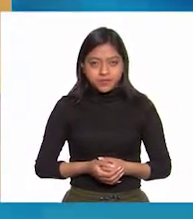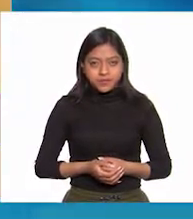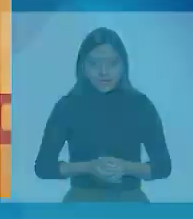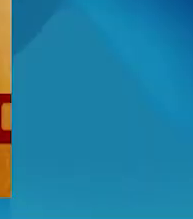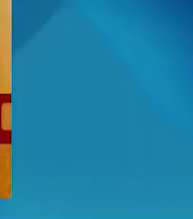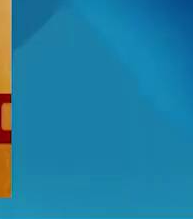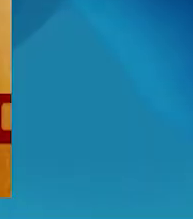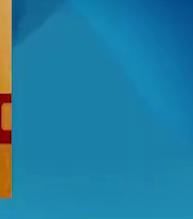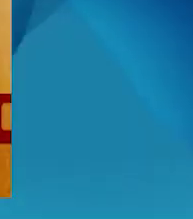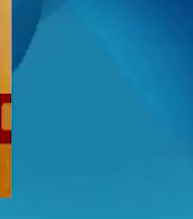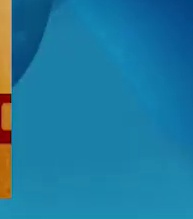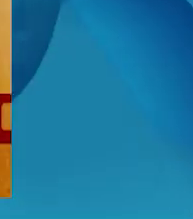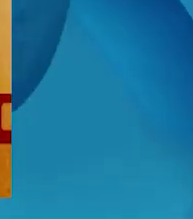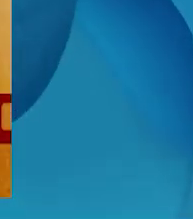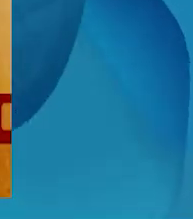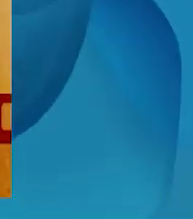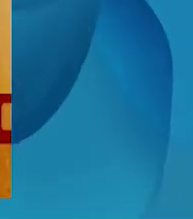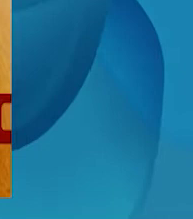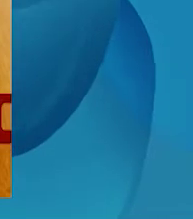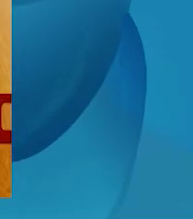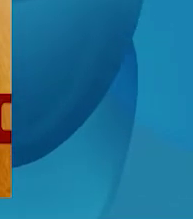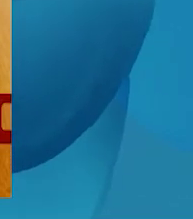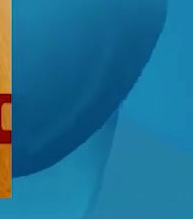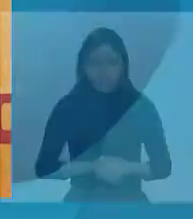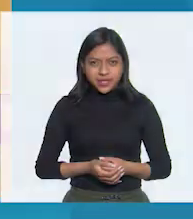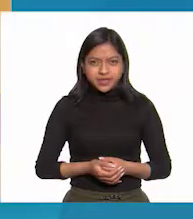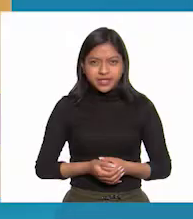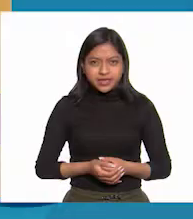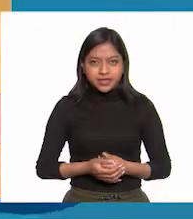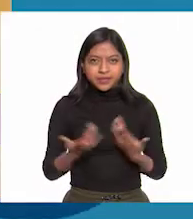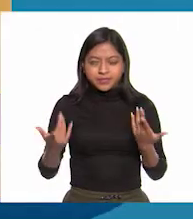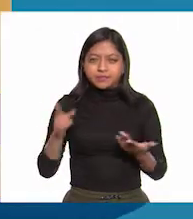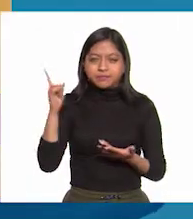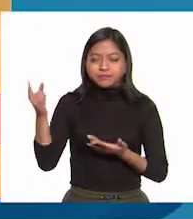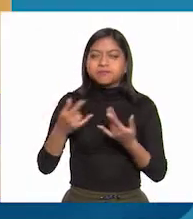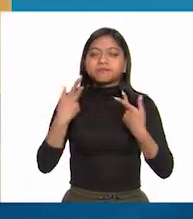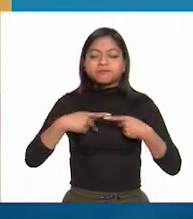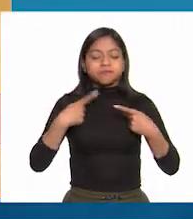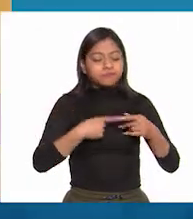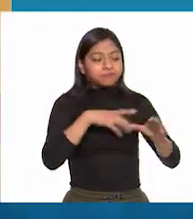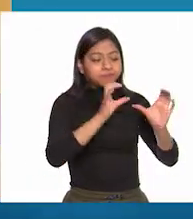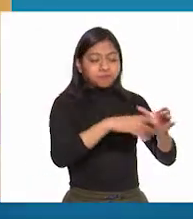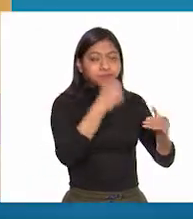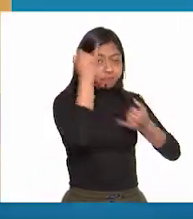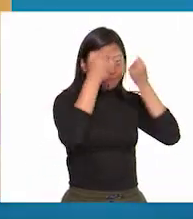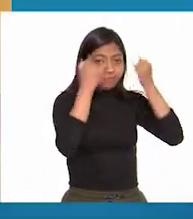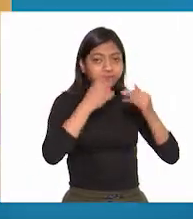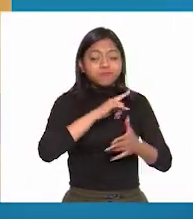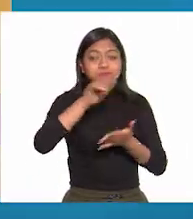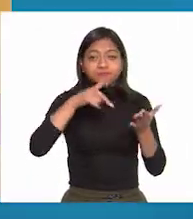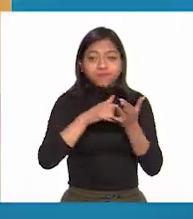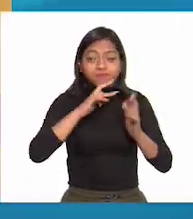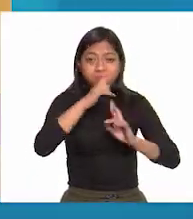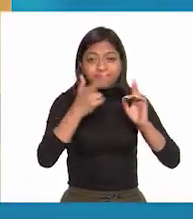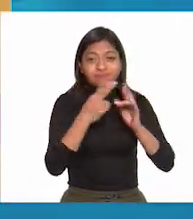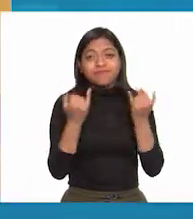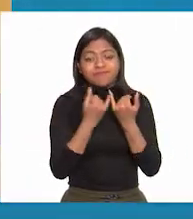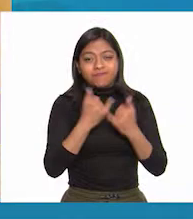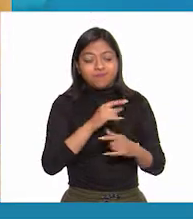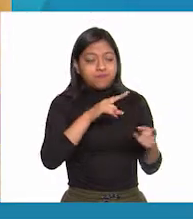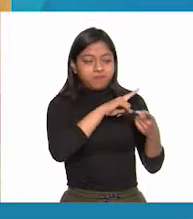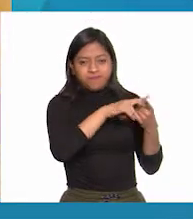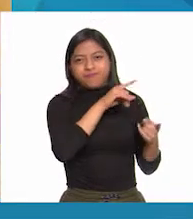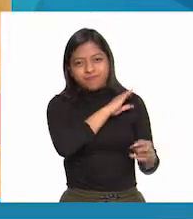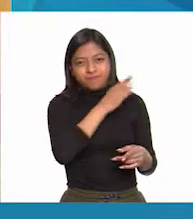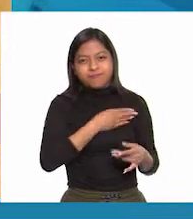Los ideales de independencia empezaron a propagarse en diversos grupos y regiones, tanto en criollos como en mestizos.